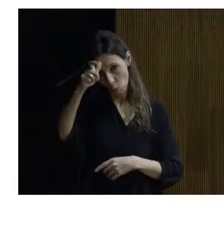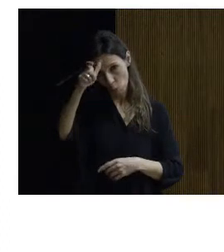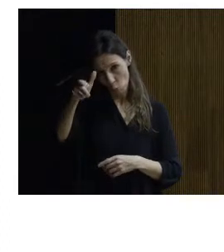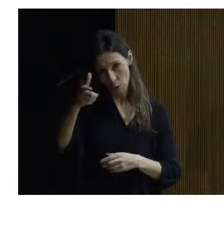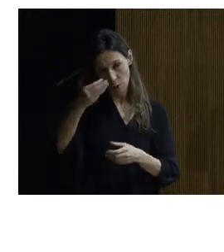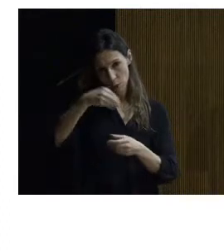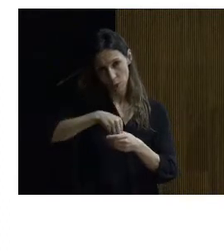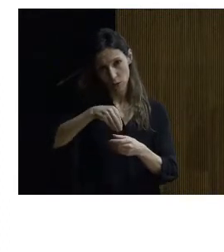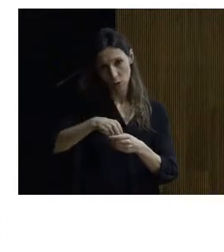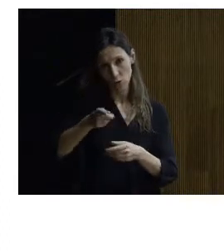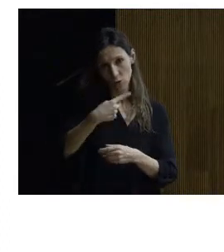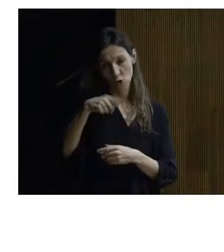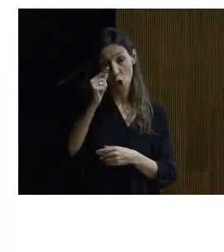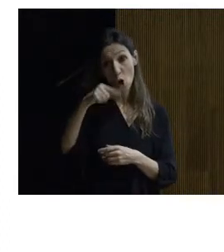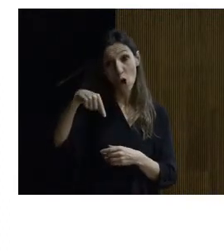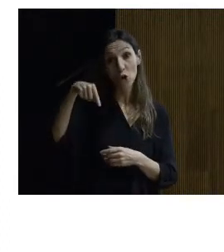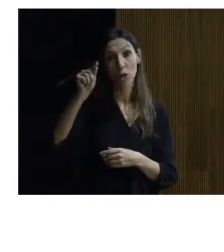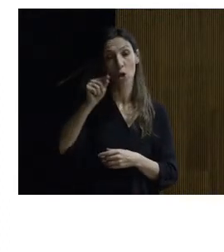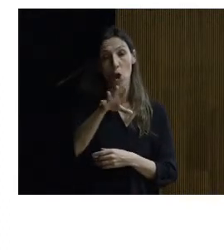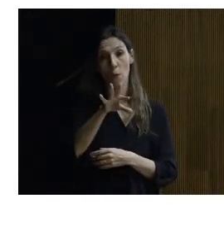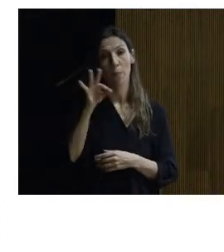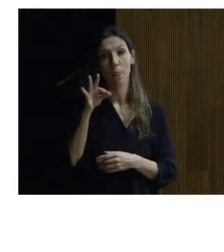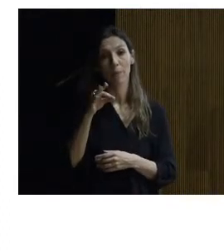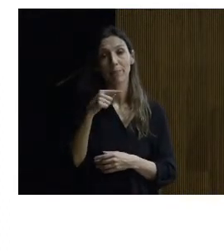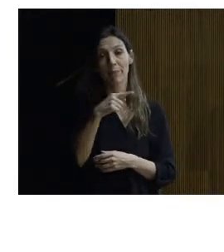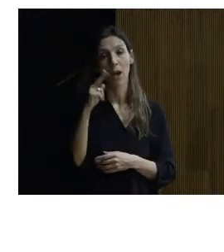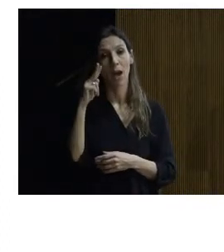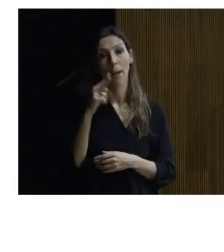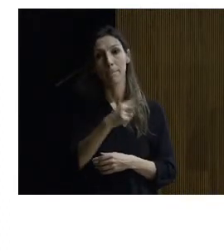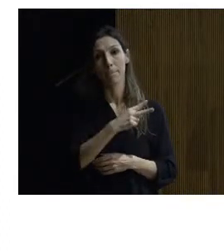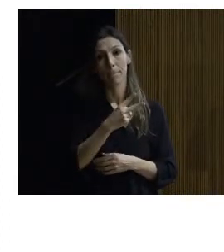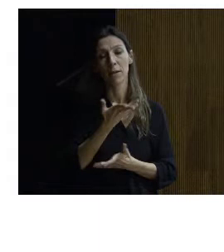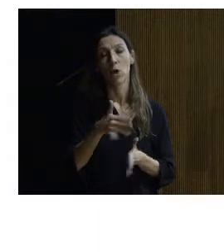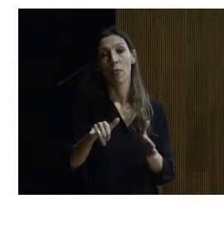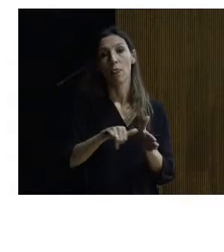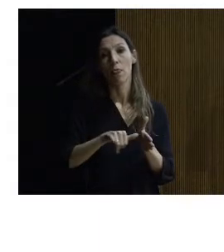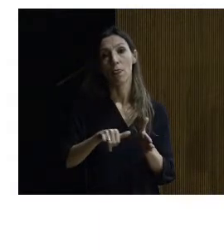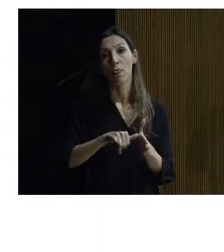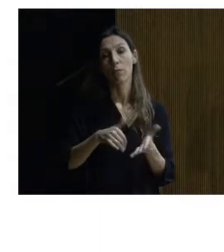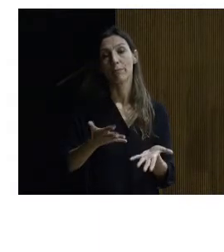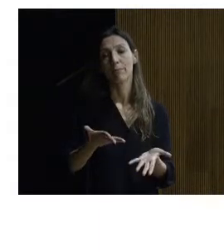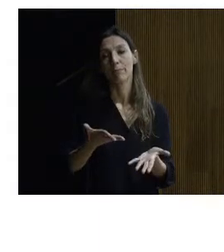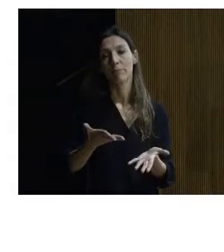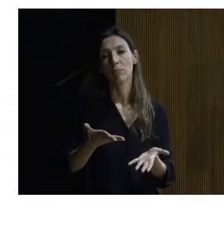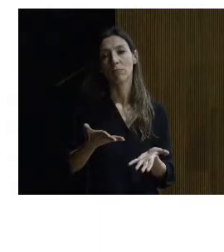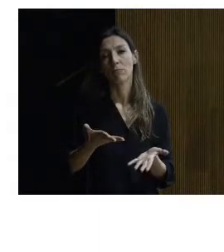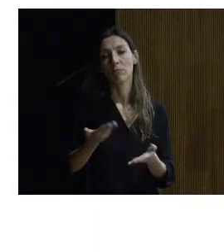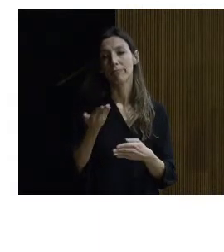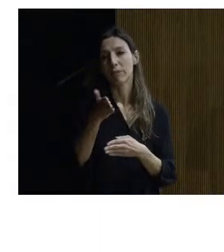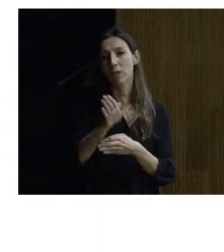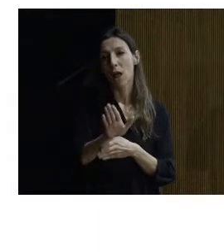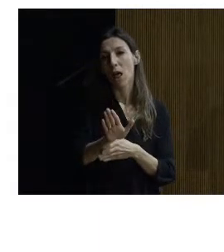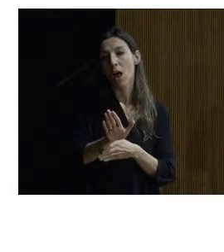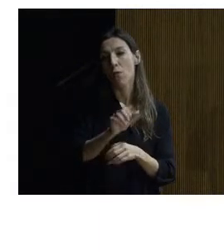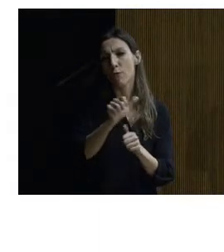hacemos una corrección a esa opción y vemos aquí pues bueno pues un primer acercamiento sobre cómo debería ser y